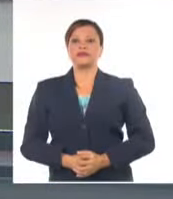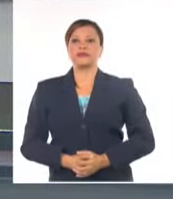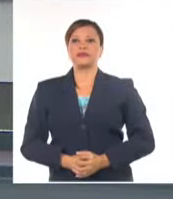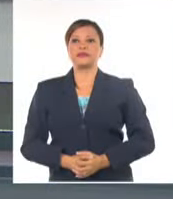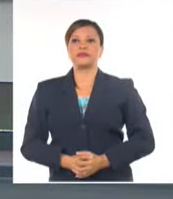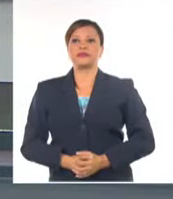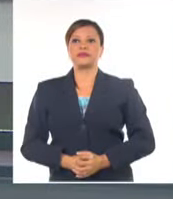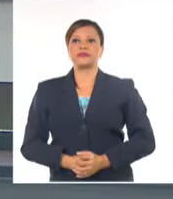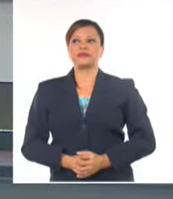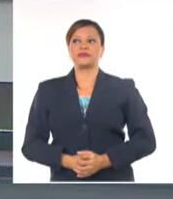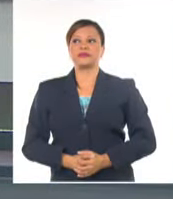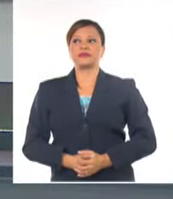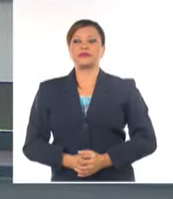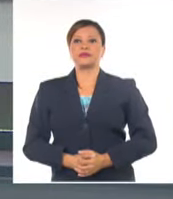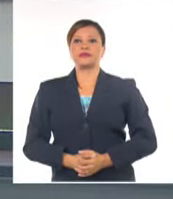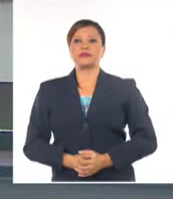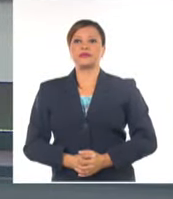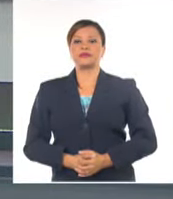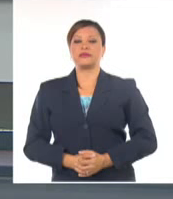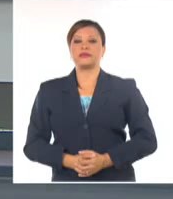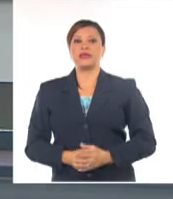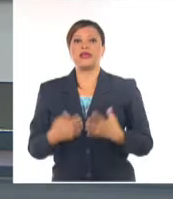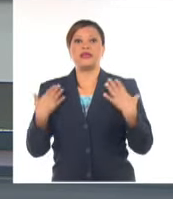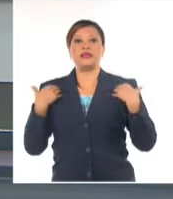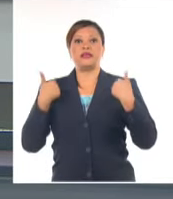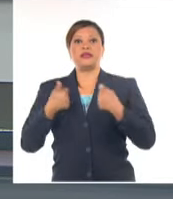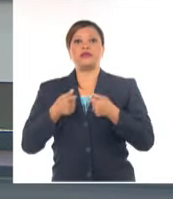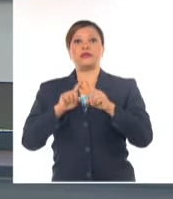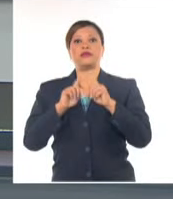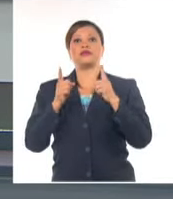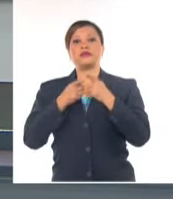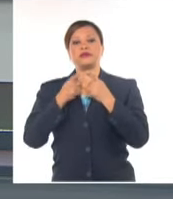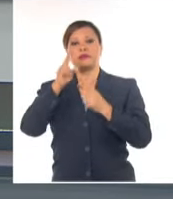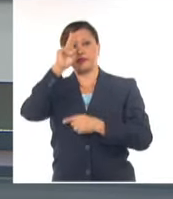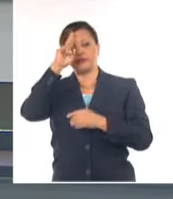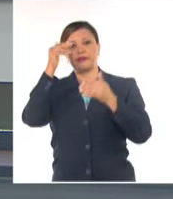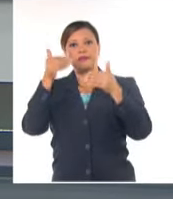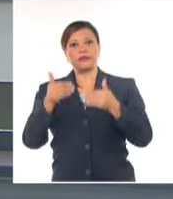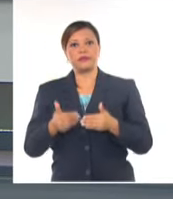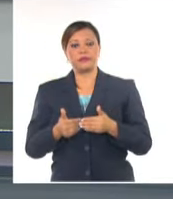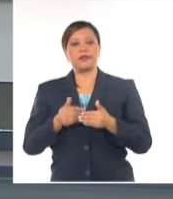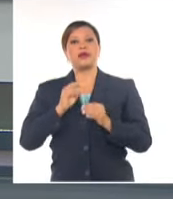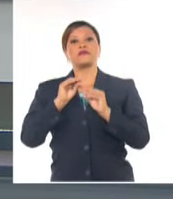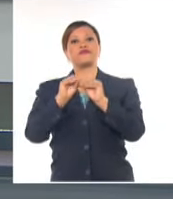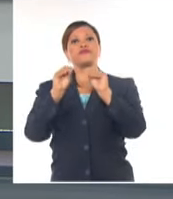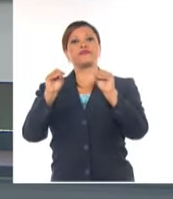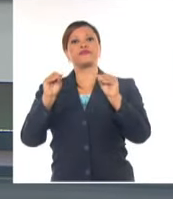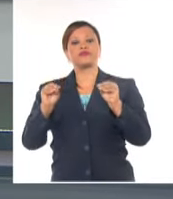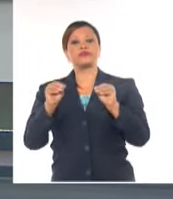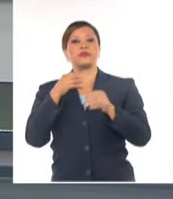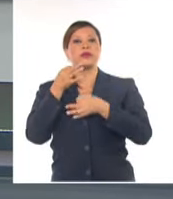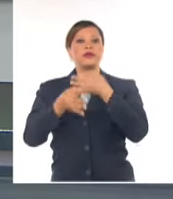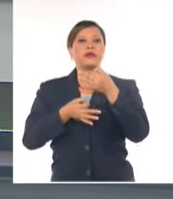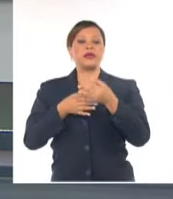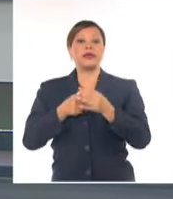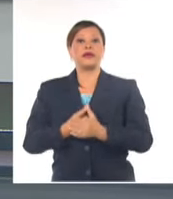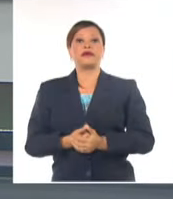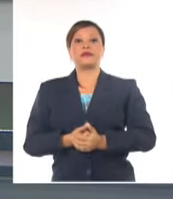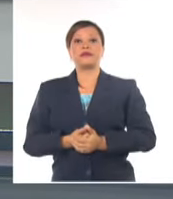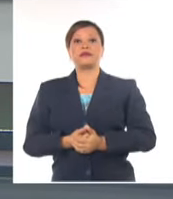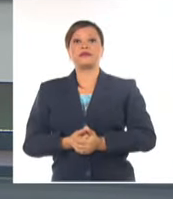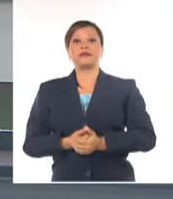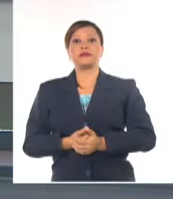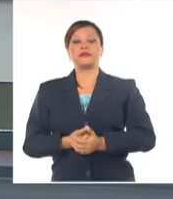el director general de la organización mundial de la salud tedros adhanom advirtió que el gobierno israelí debe